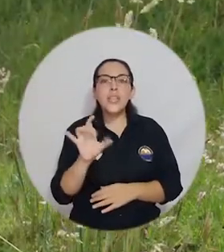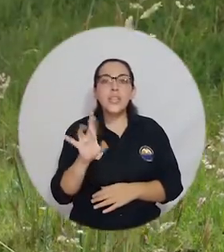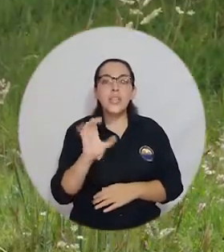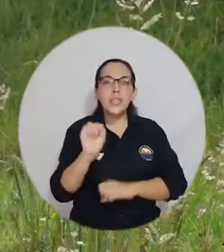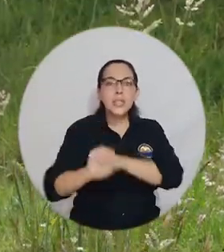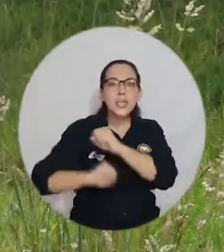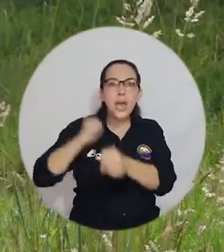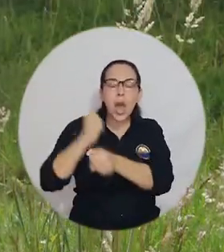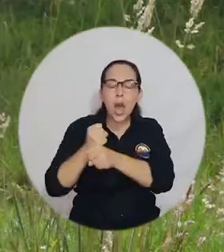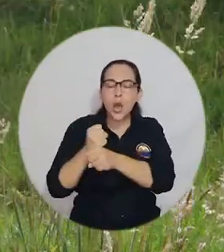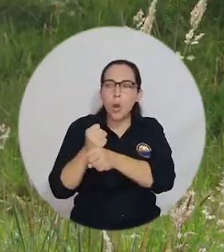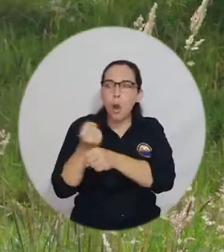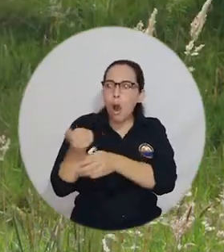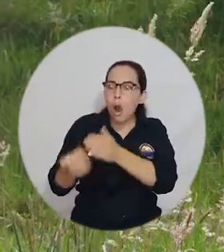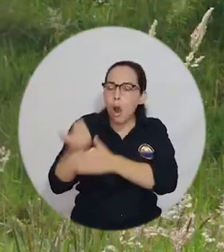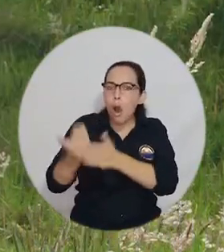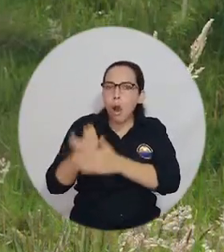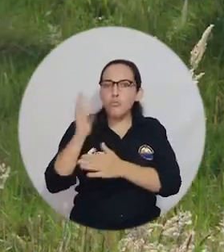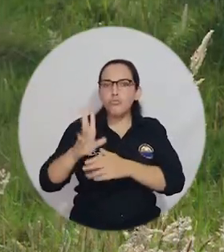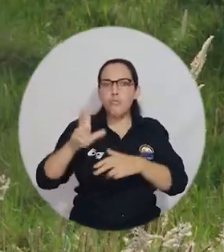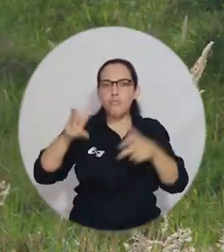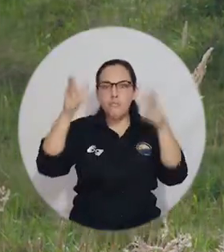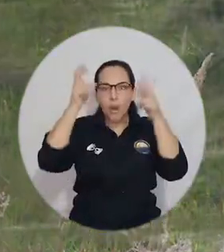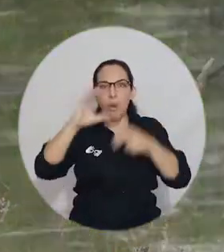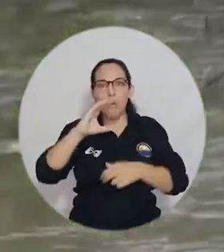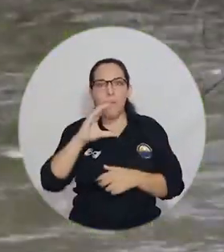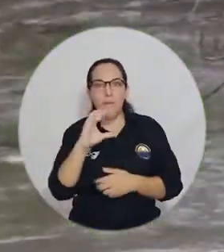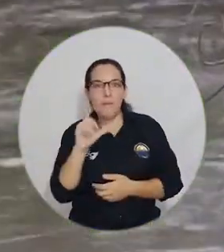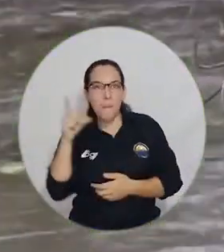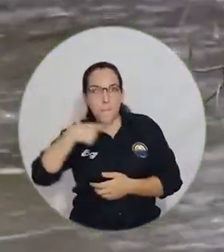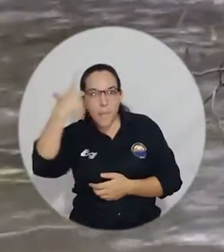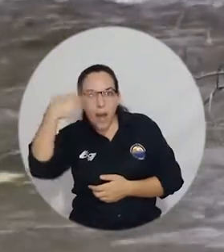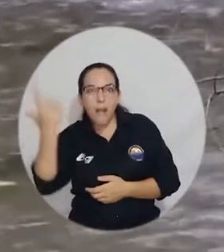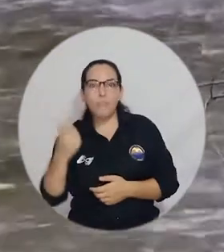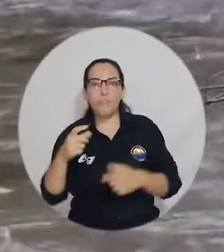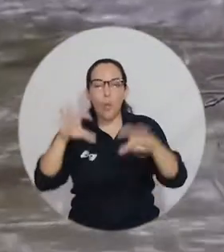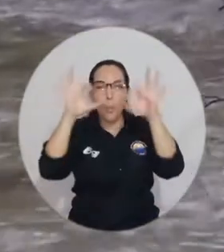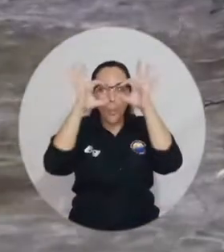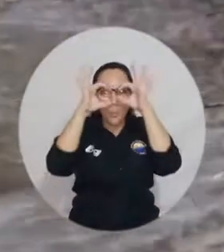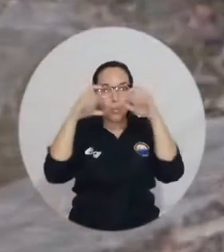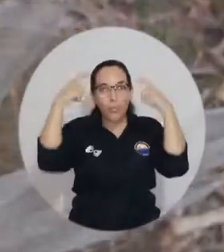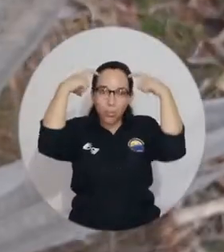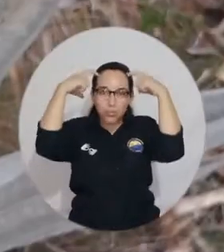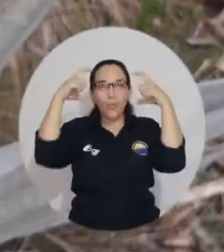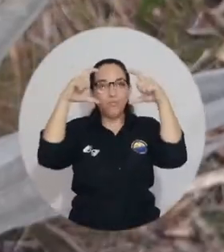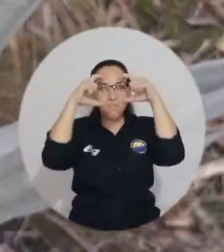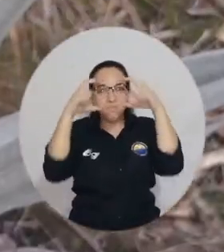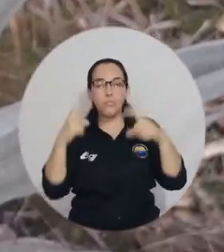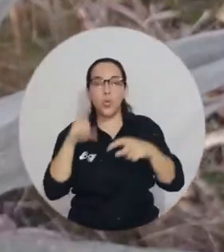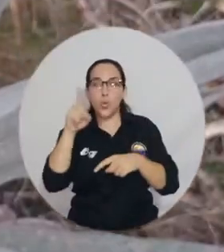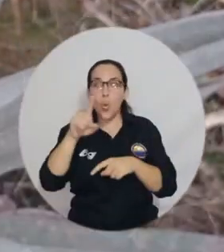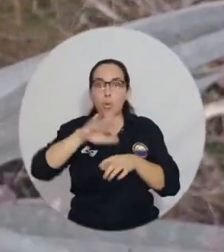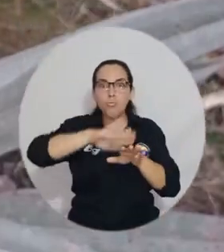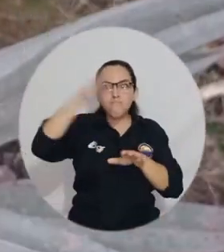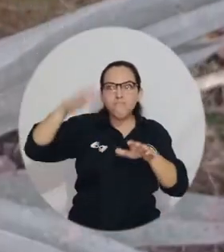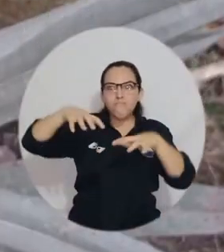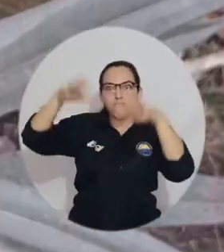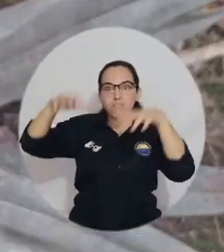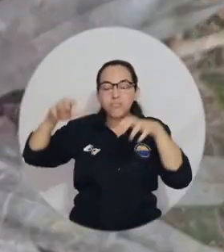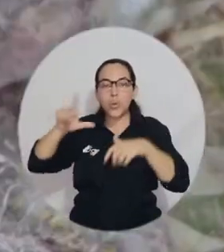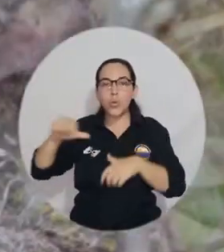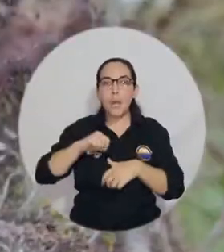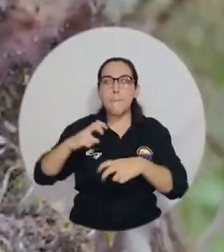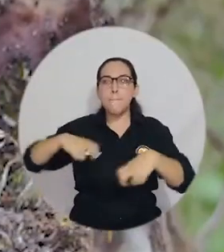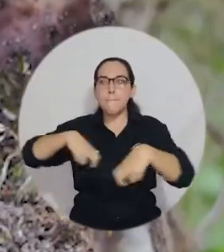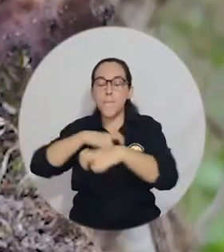15 años se ha visto de nuevo Venado Pola Blanca, se ha visto el Oso de Anteojos. Es uno de los páramos que tiene